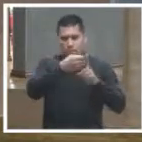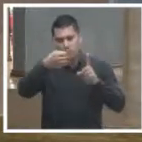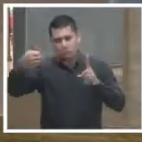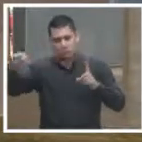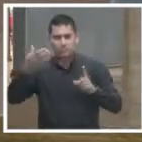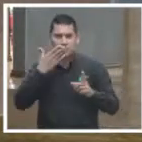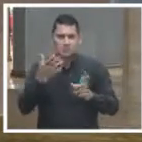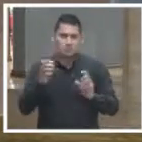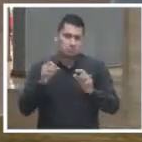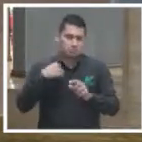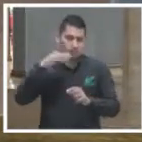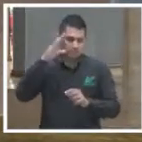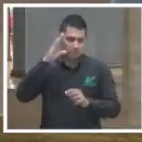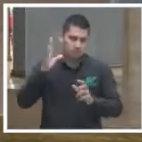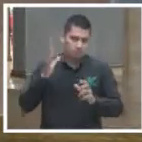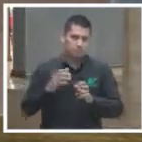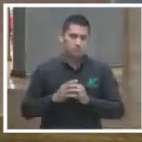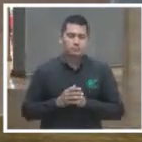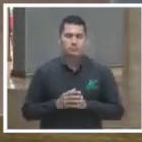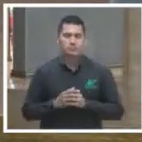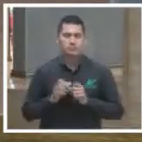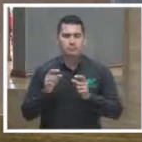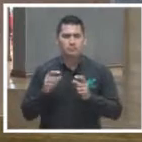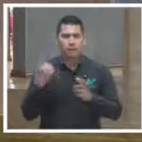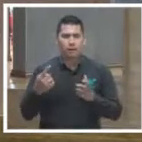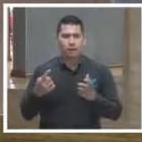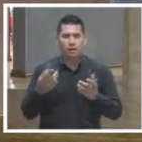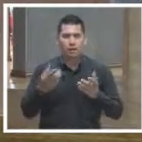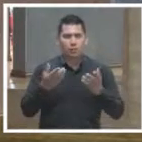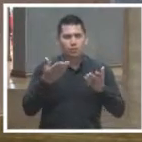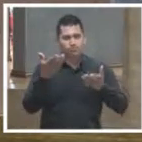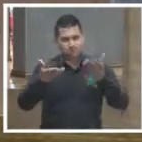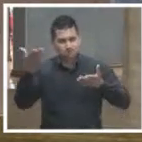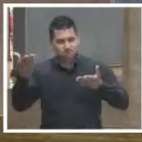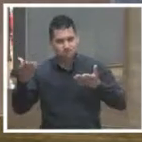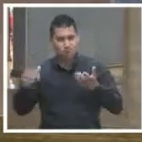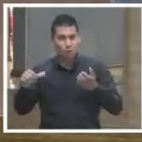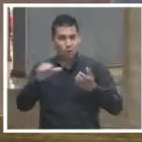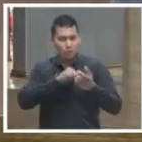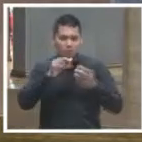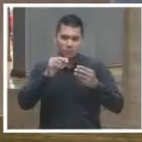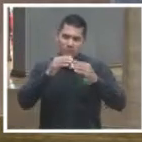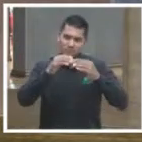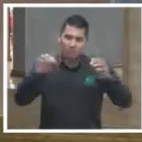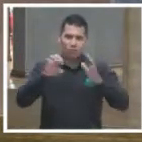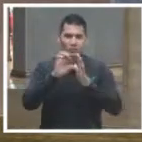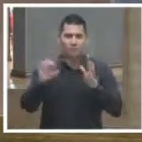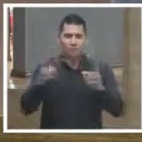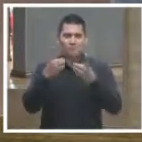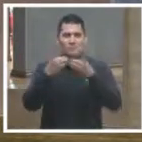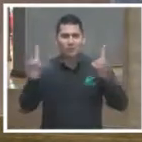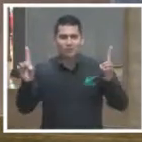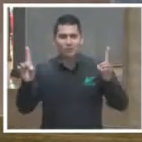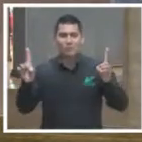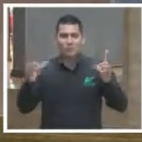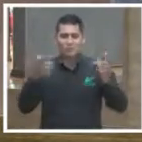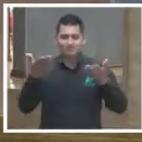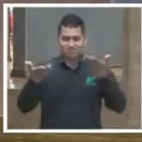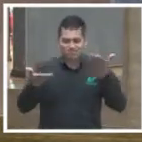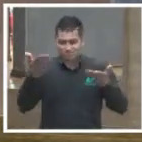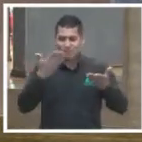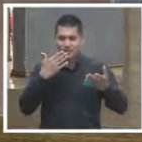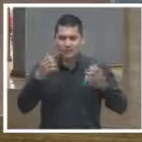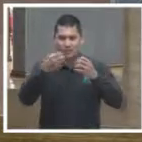en contextos de racionalidad egoísta como este que puse del divorcio o en realidad yo no